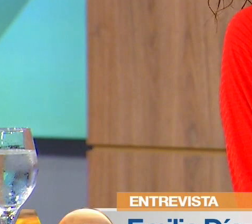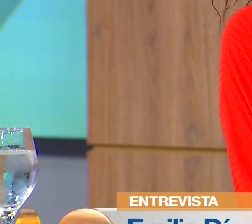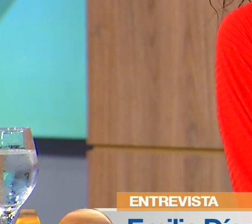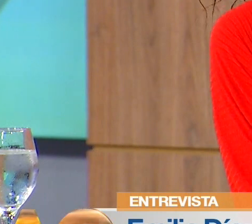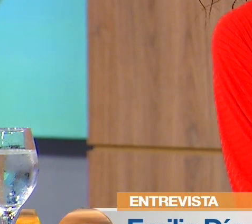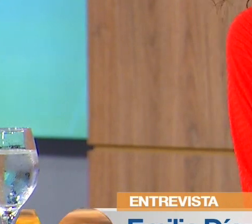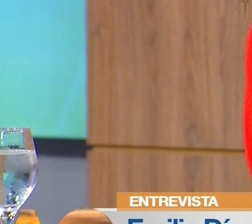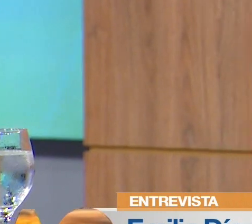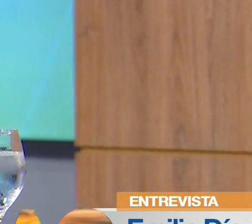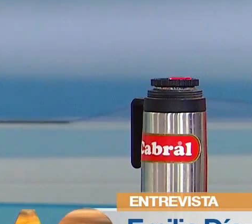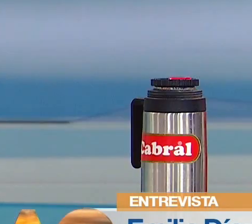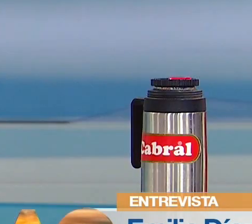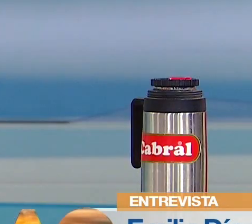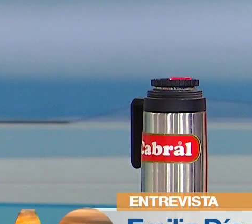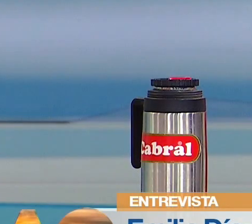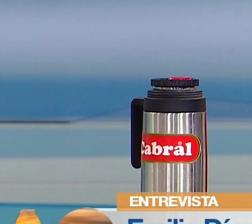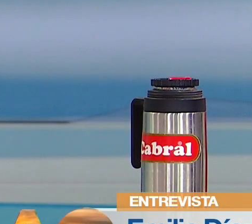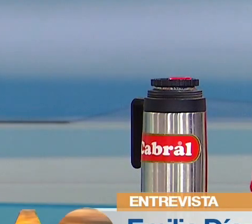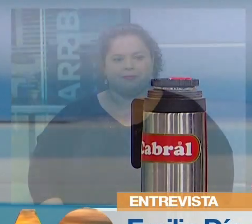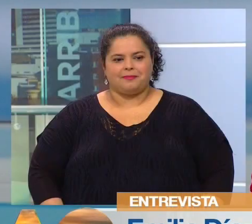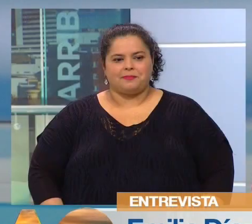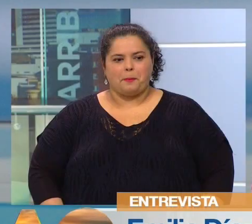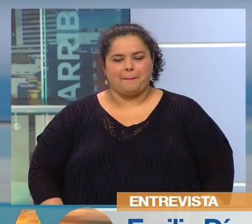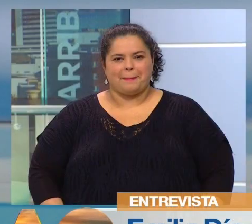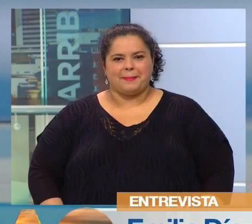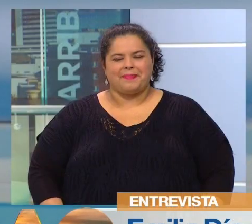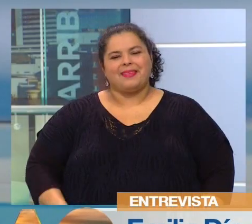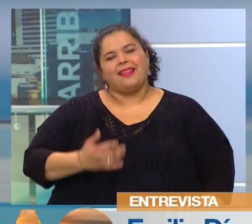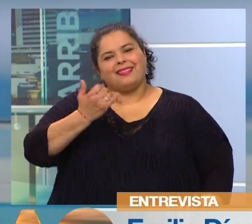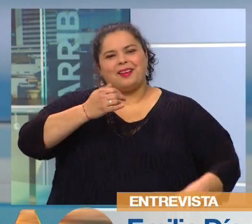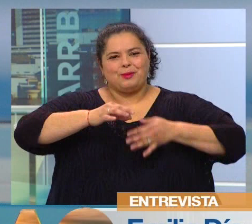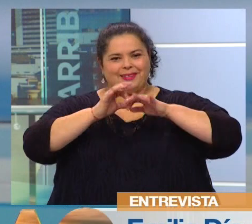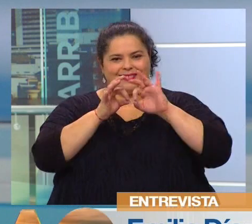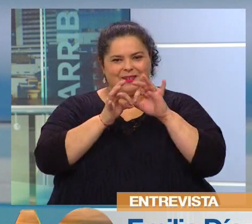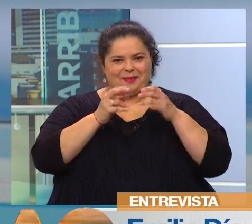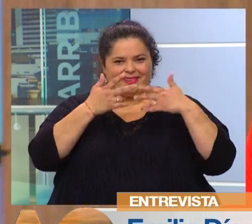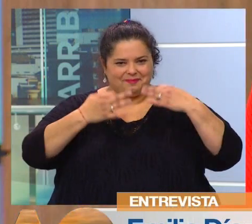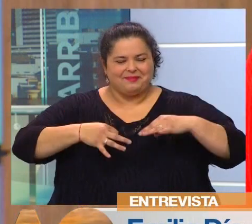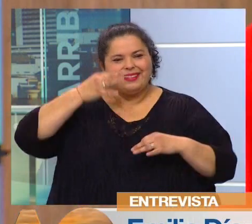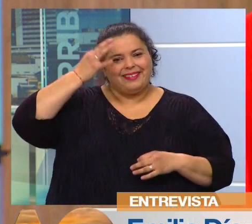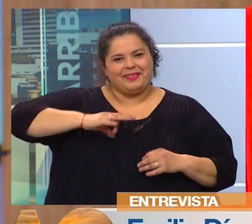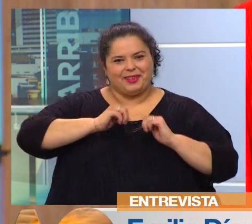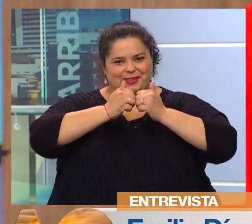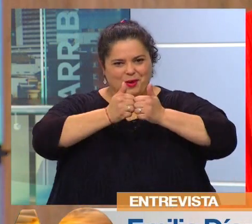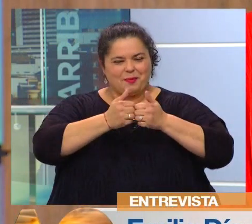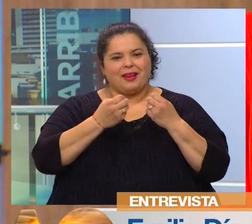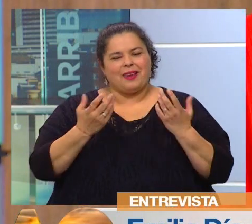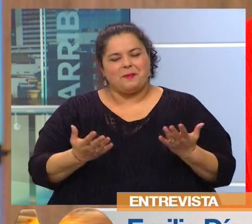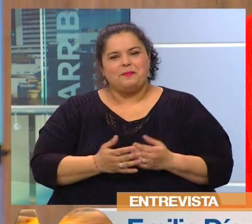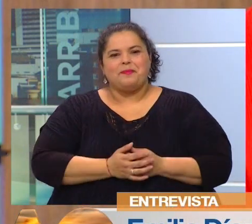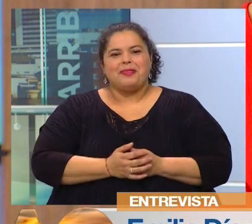chiquilita? Muy muy Bueno, no has venido sola. Tenemos intérprete de lenguaje. No, tenemos a Nibia Pérez que nos acompaña porque es un libro, gracias